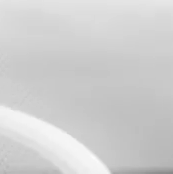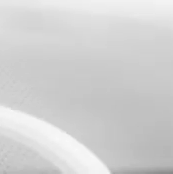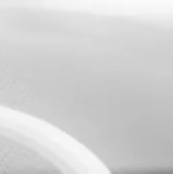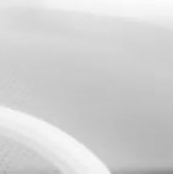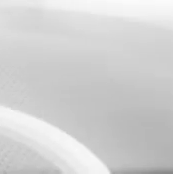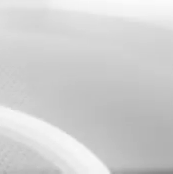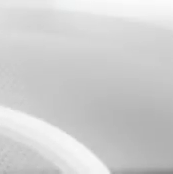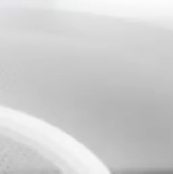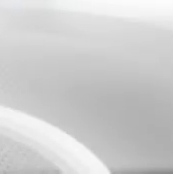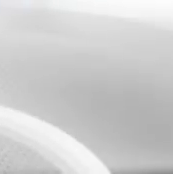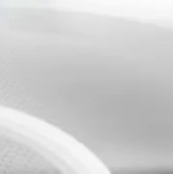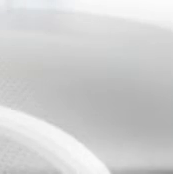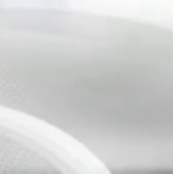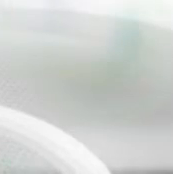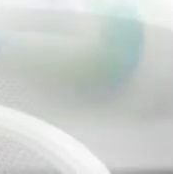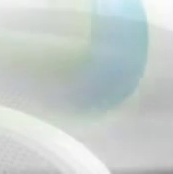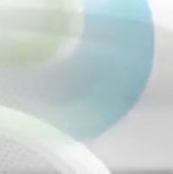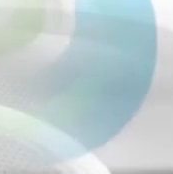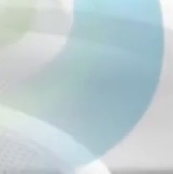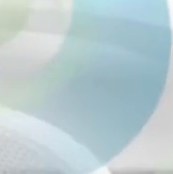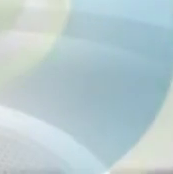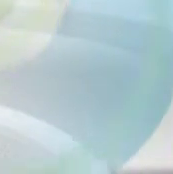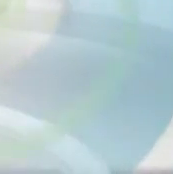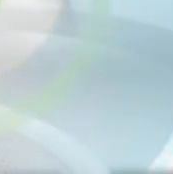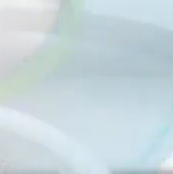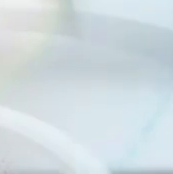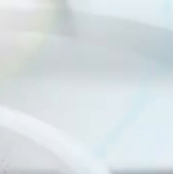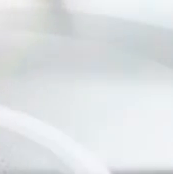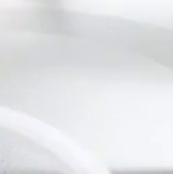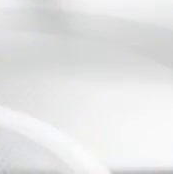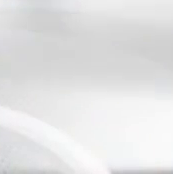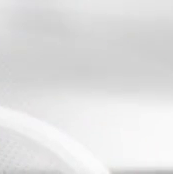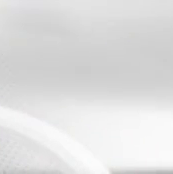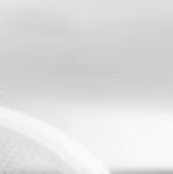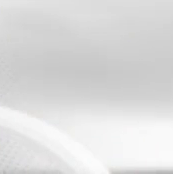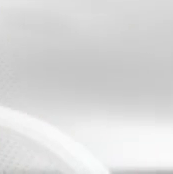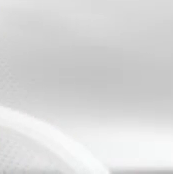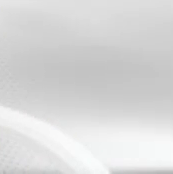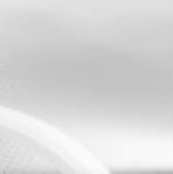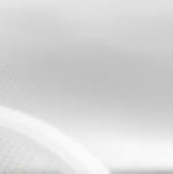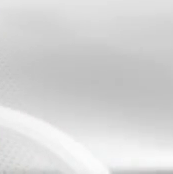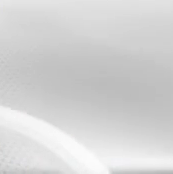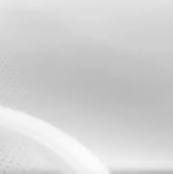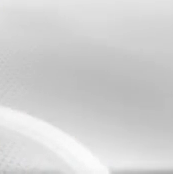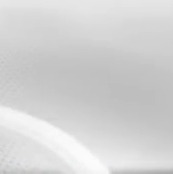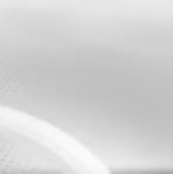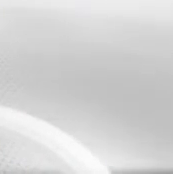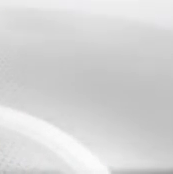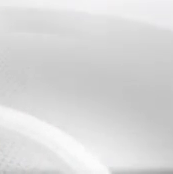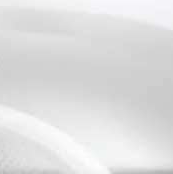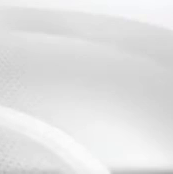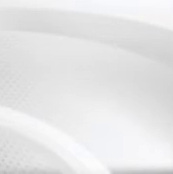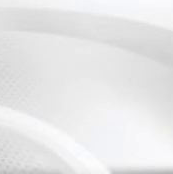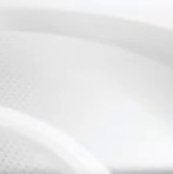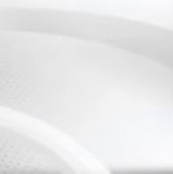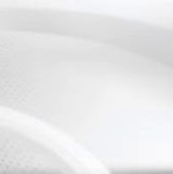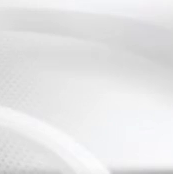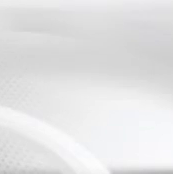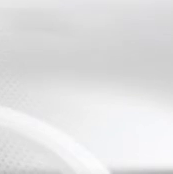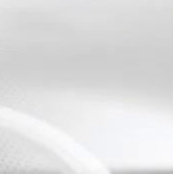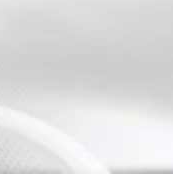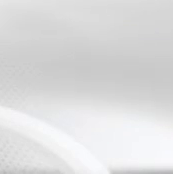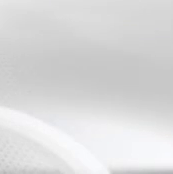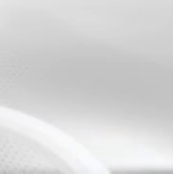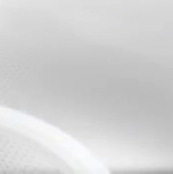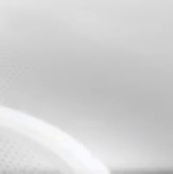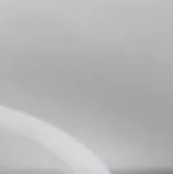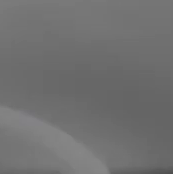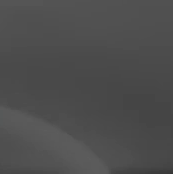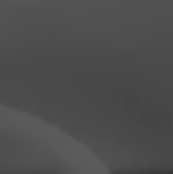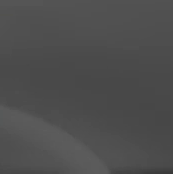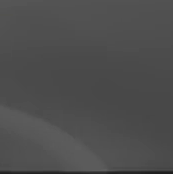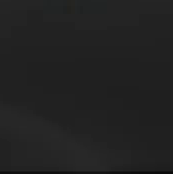noches.